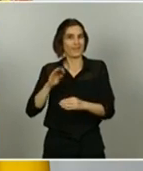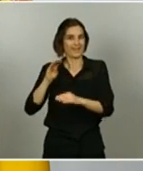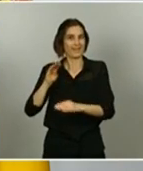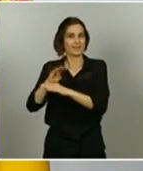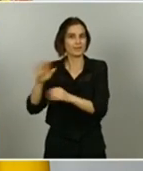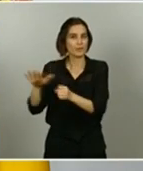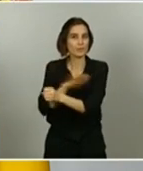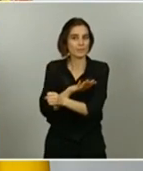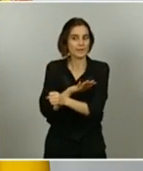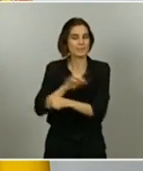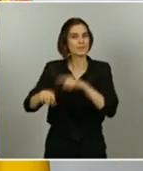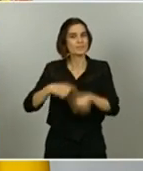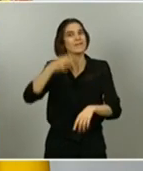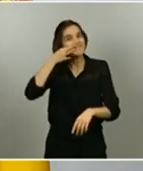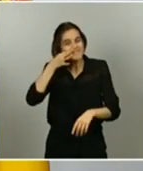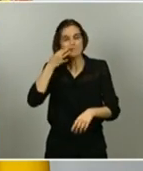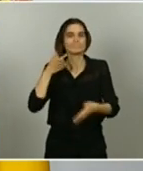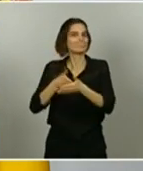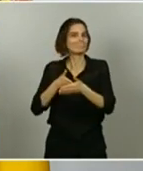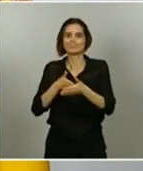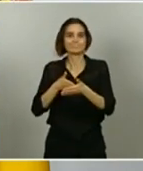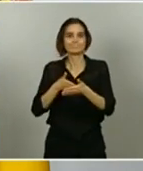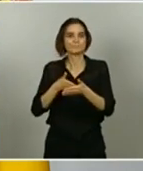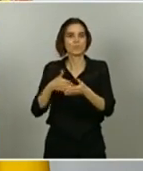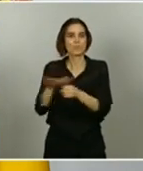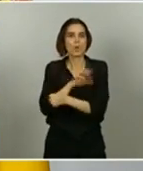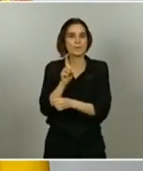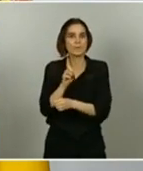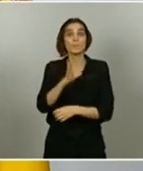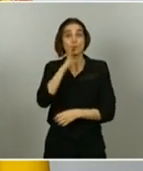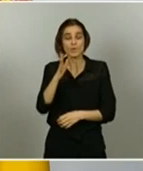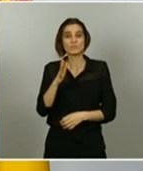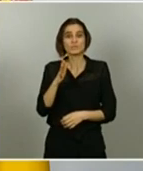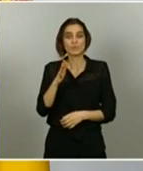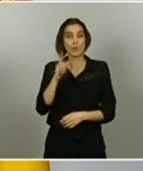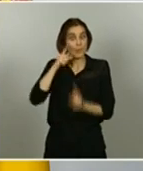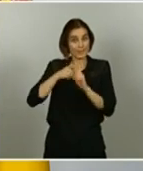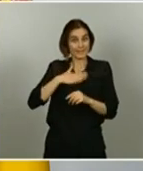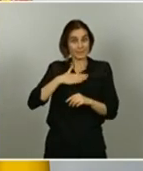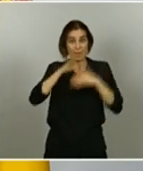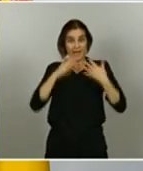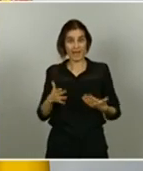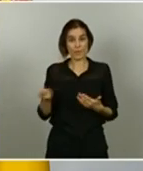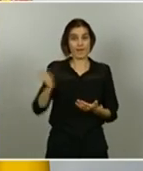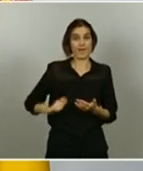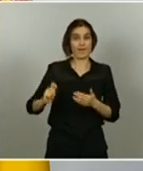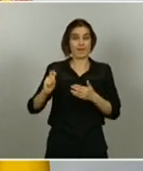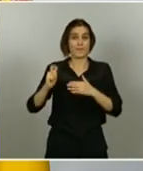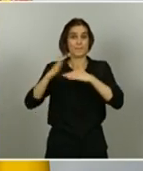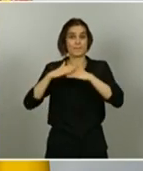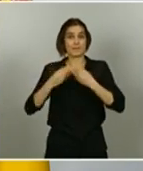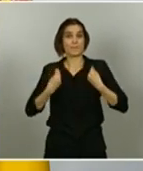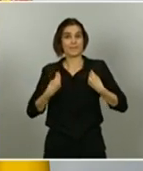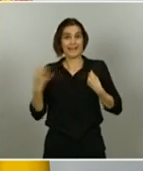no ha tenido acceso a ellas. Por eso, el principal objetivo del ingreso mínimo vital es aumentar la cobertura de las rentas de inserción de las comunidades